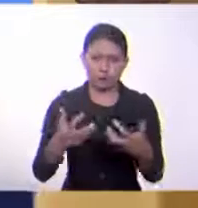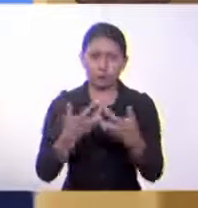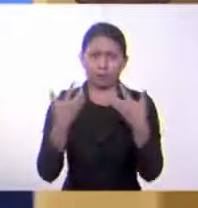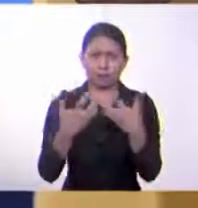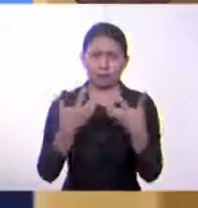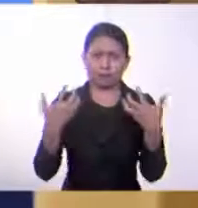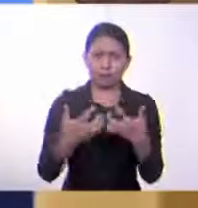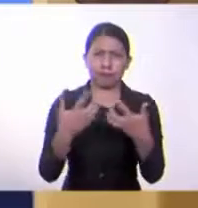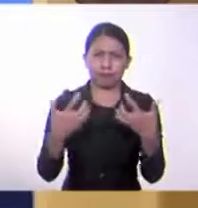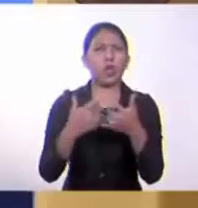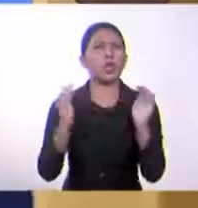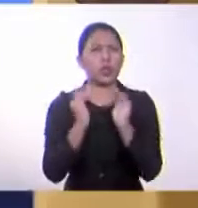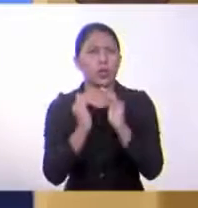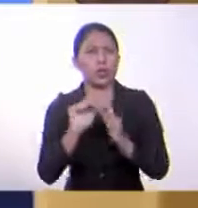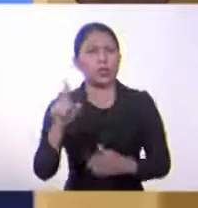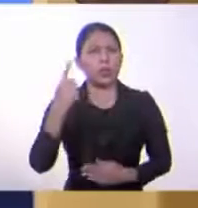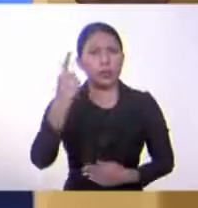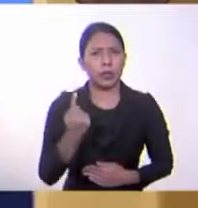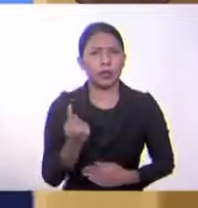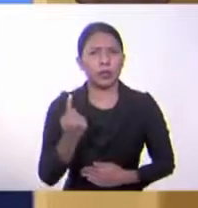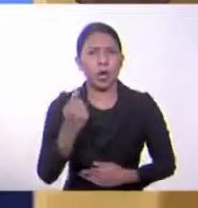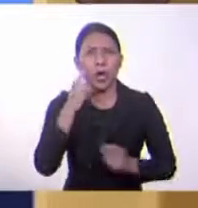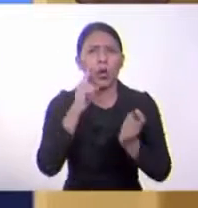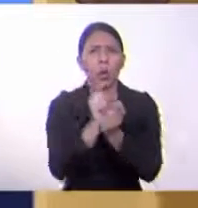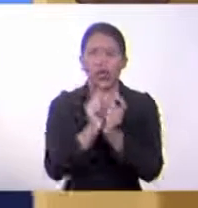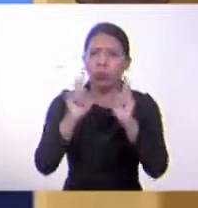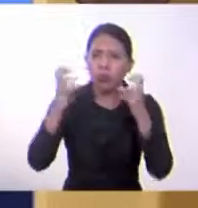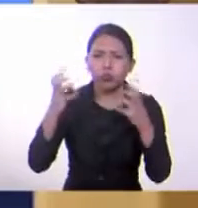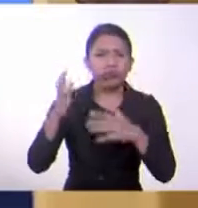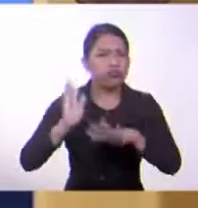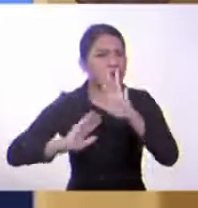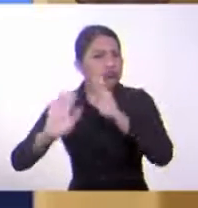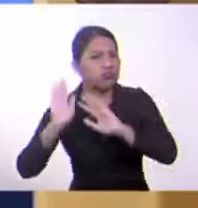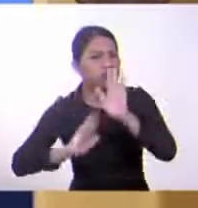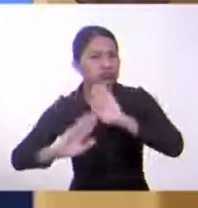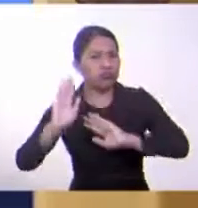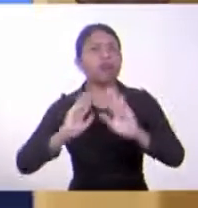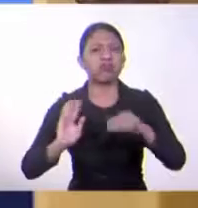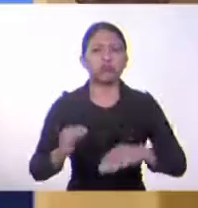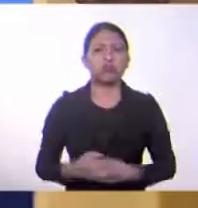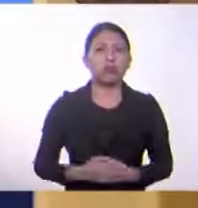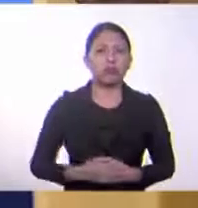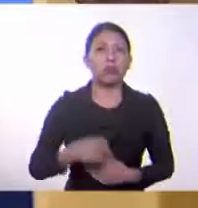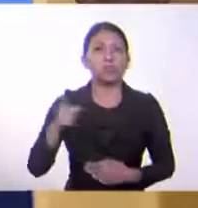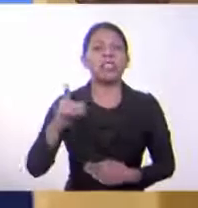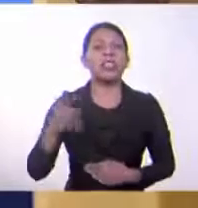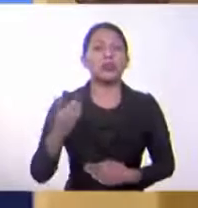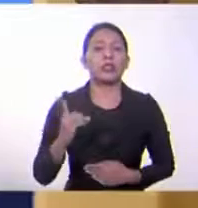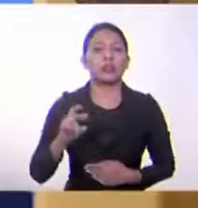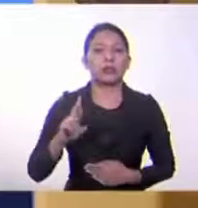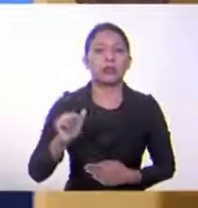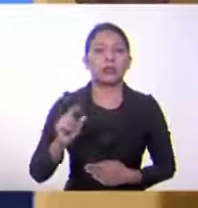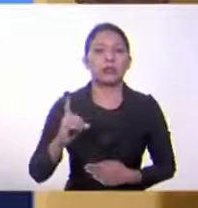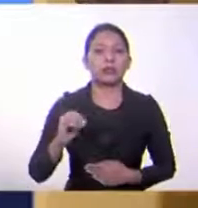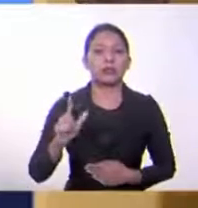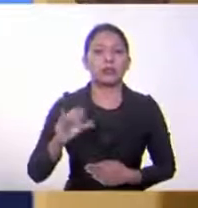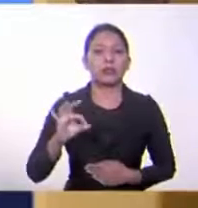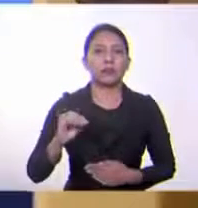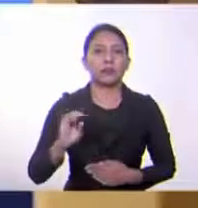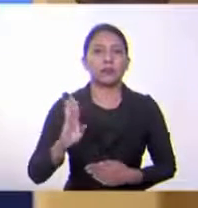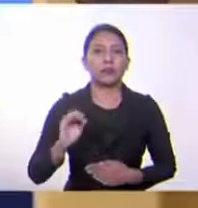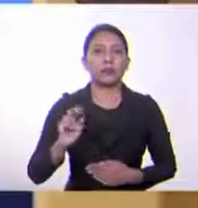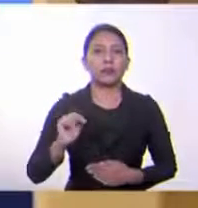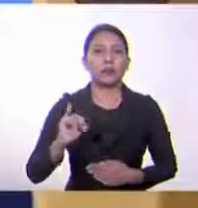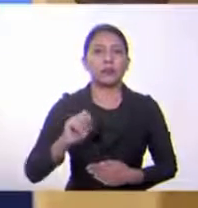que es una persona que ha conocido mucho sobre la historia, historiador también, y es el doctor Adolfo Bonilla, que es